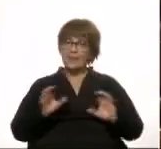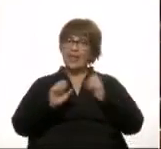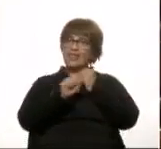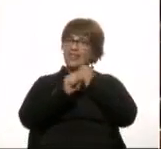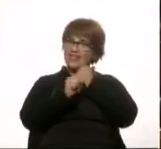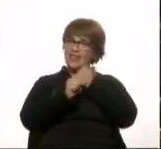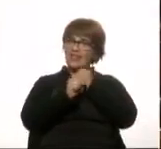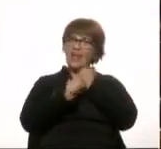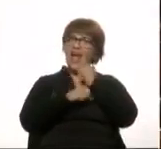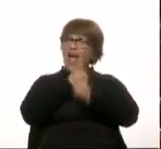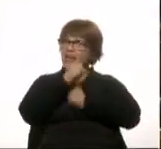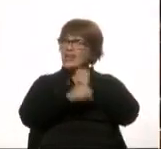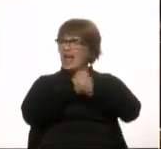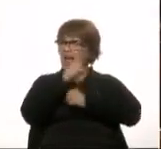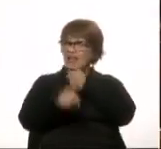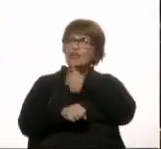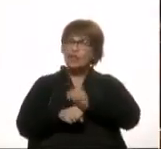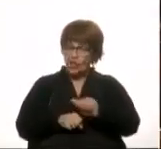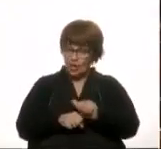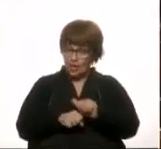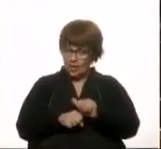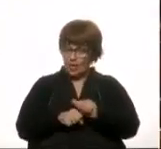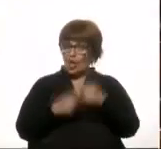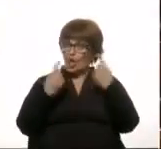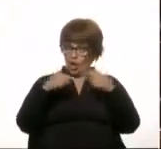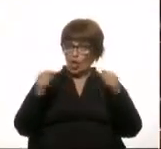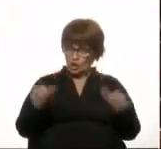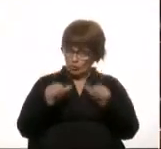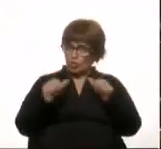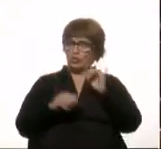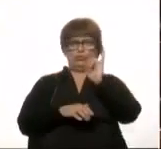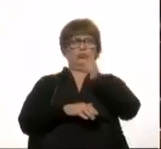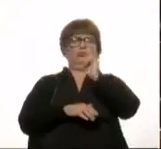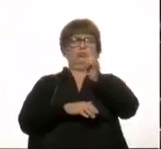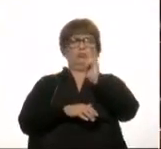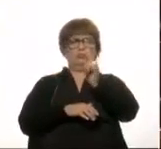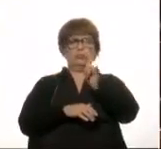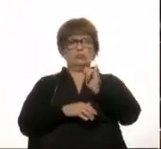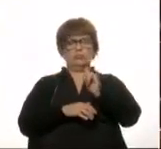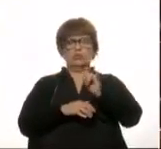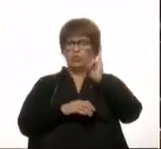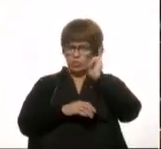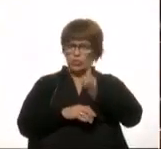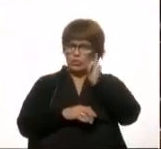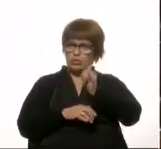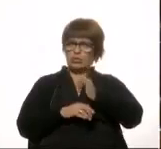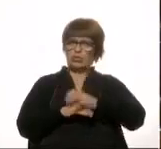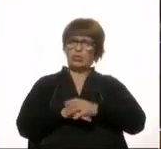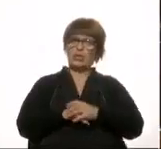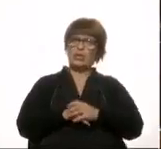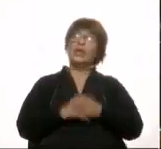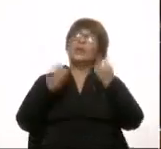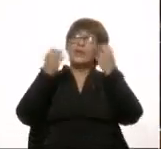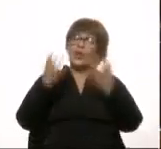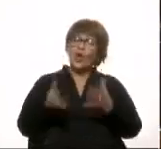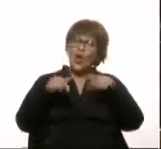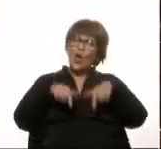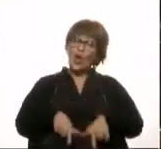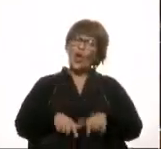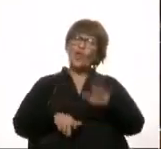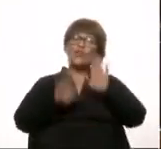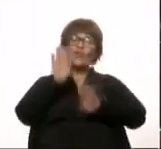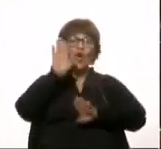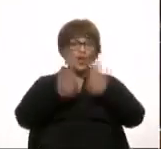en tantos años de historia. ¿Que se han hecho cosas? Sí, sí. Y por eso hoy estamos